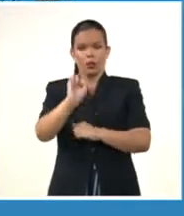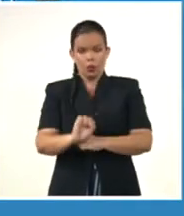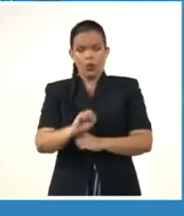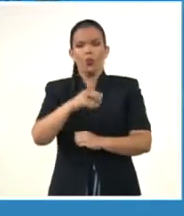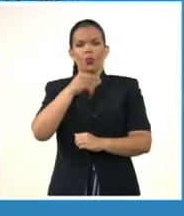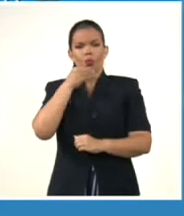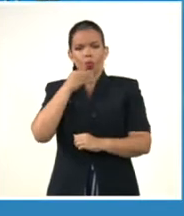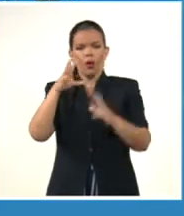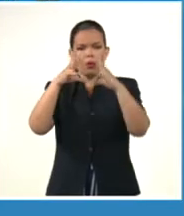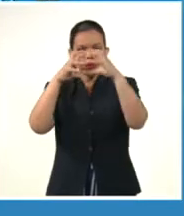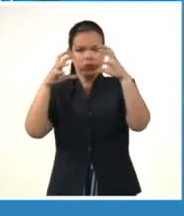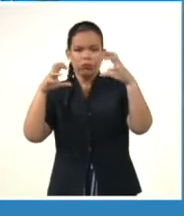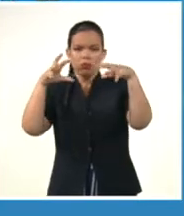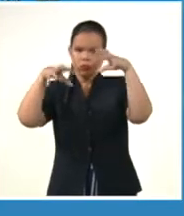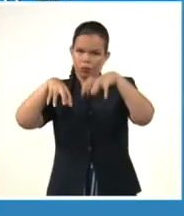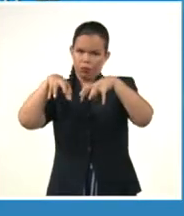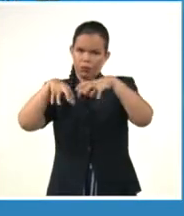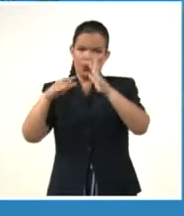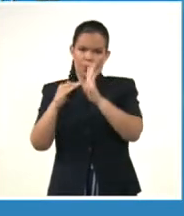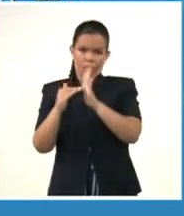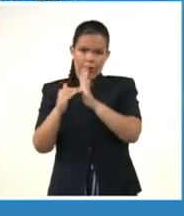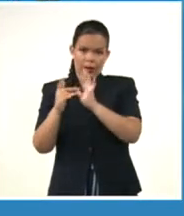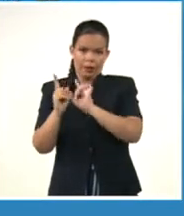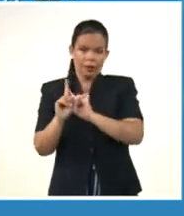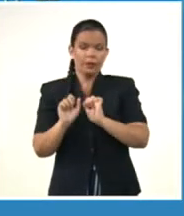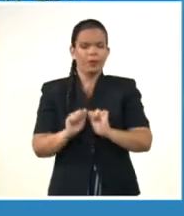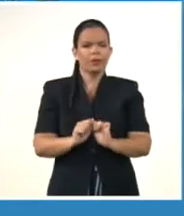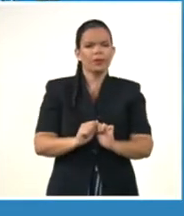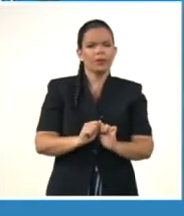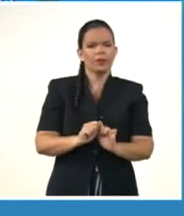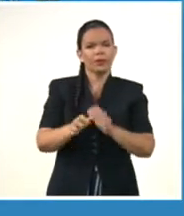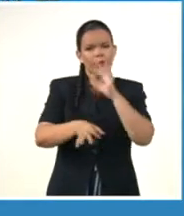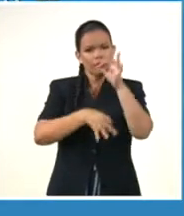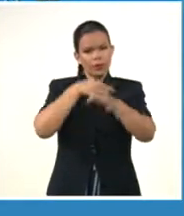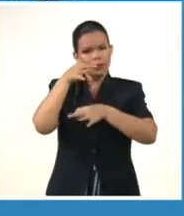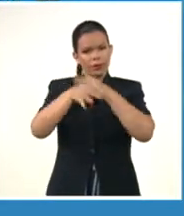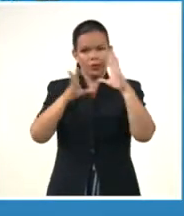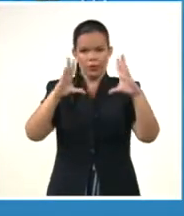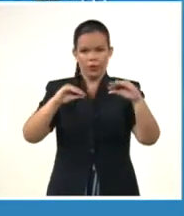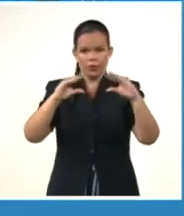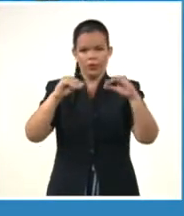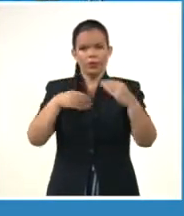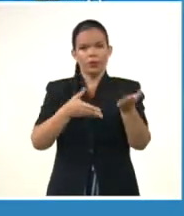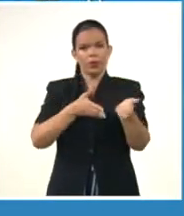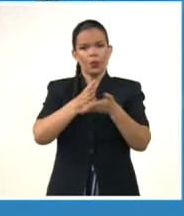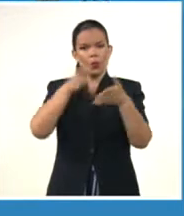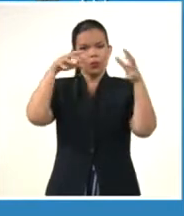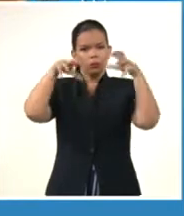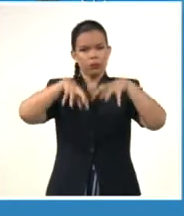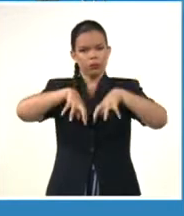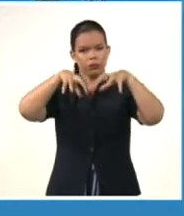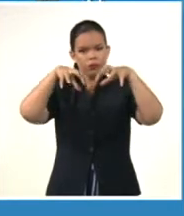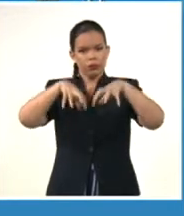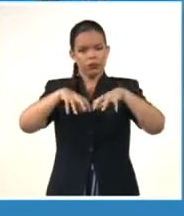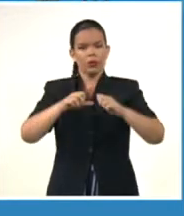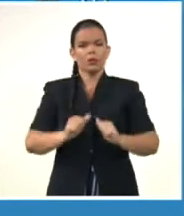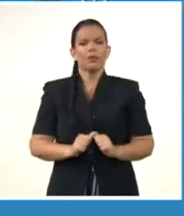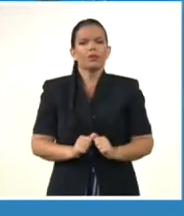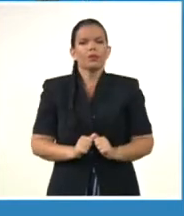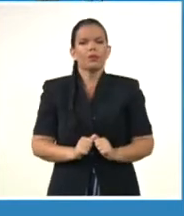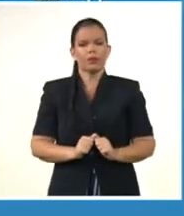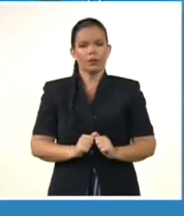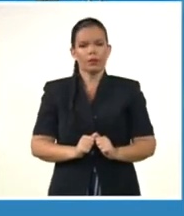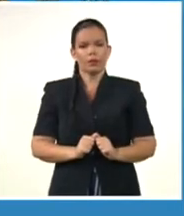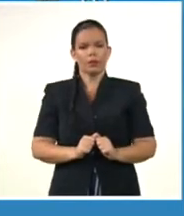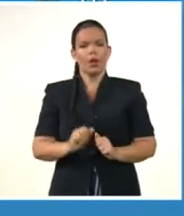aisladas tormentas eléctricas. Por la noche van a continuar los intervalos nubosos en algunas localidades, principalmente de la costa norte, de la